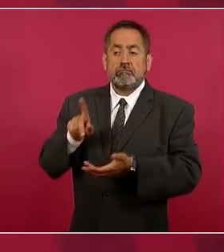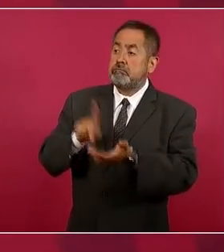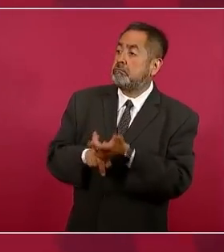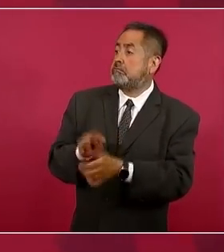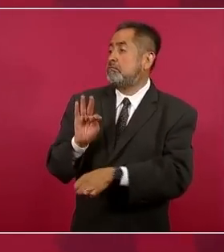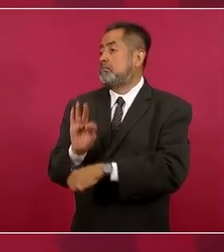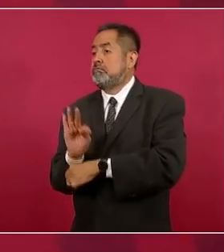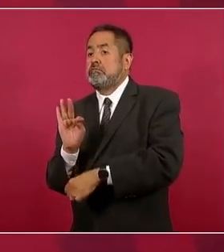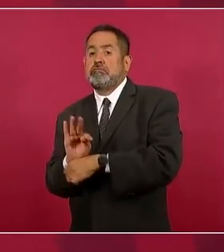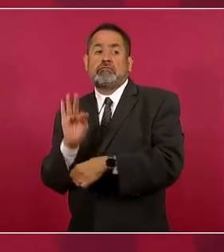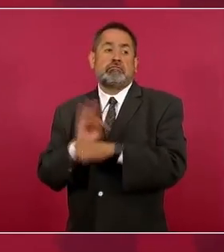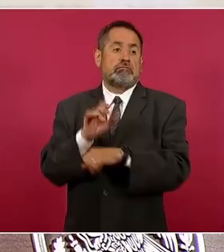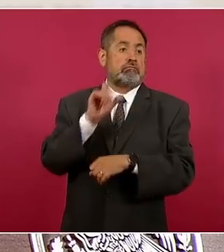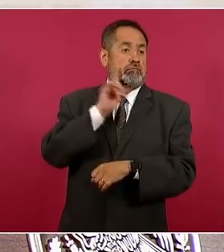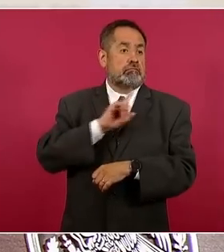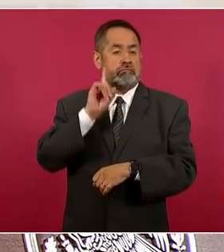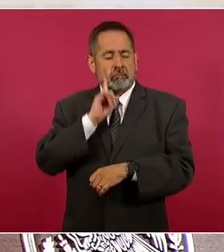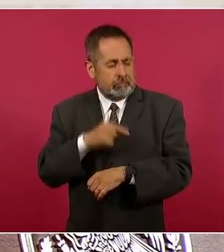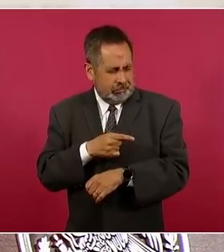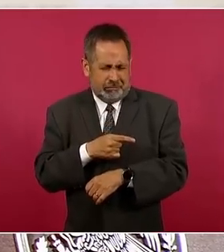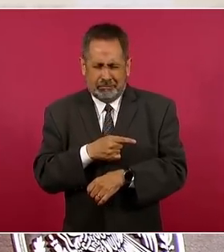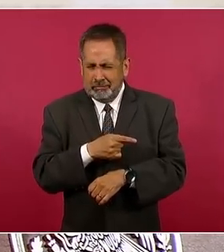esa causa